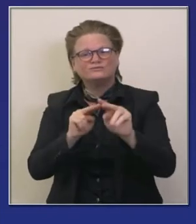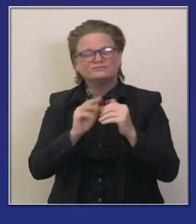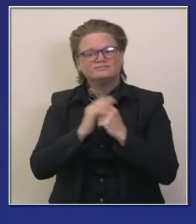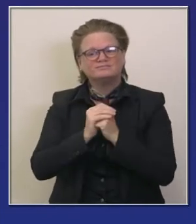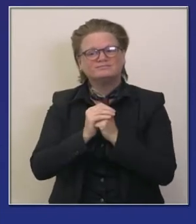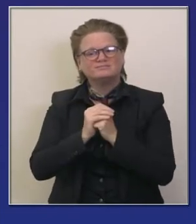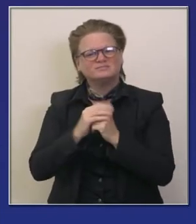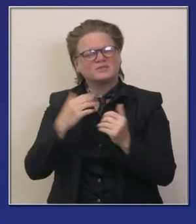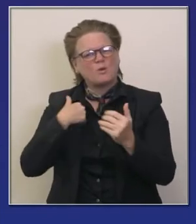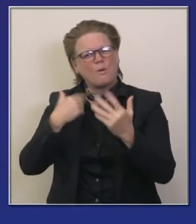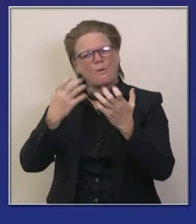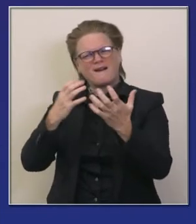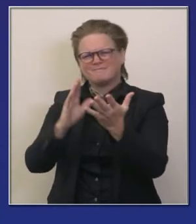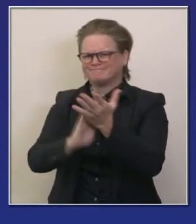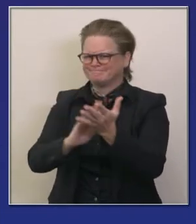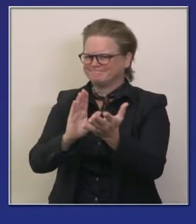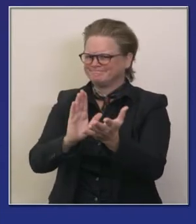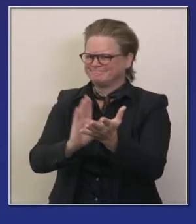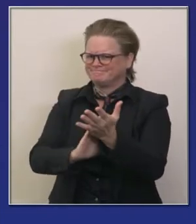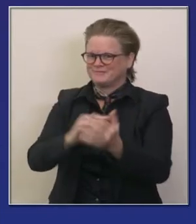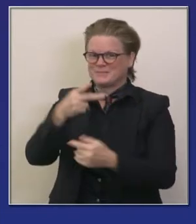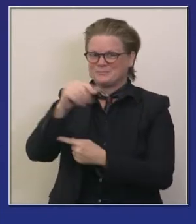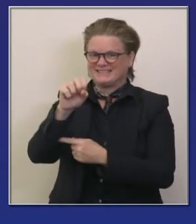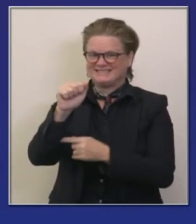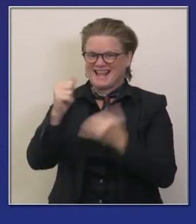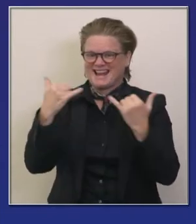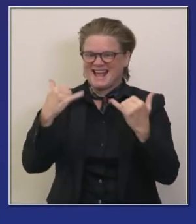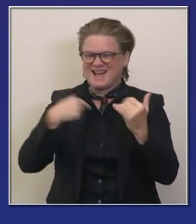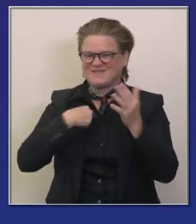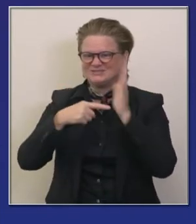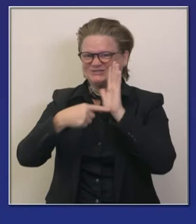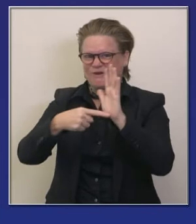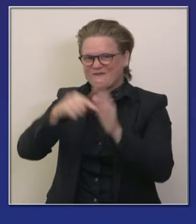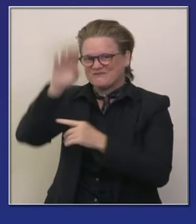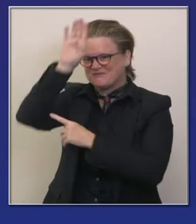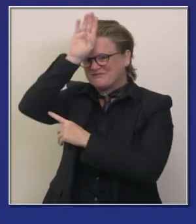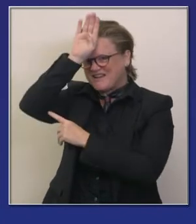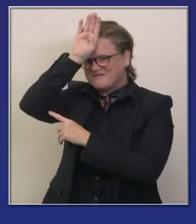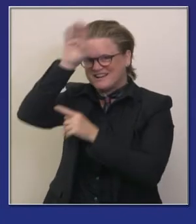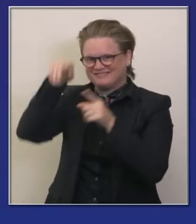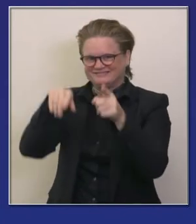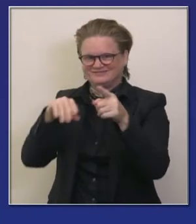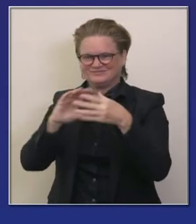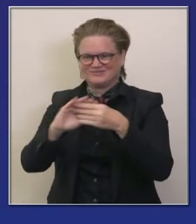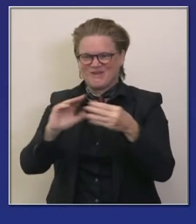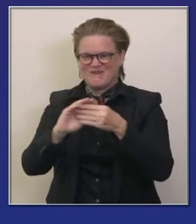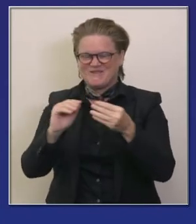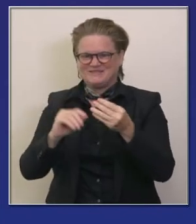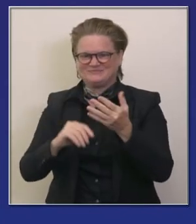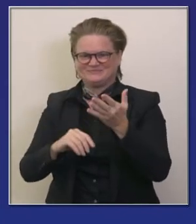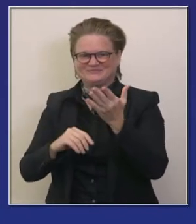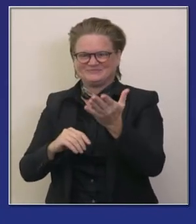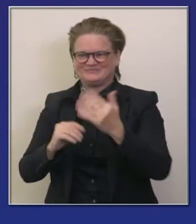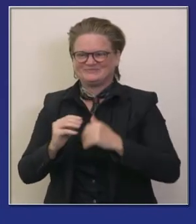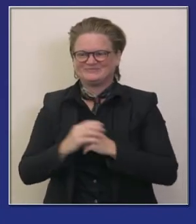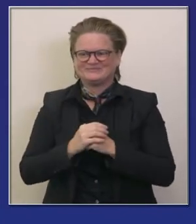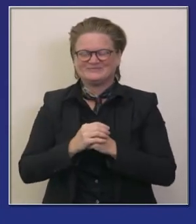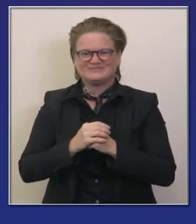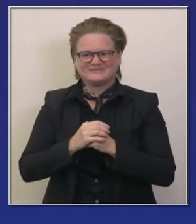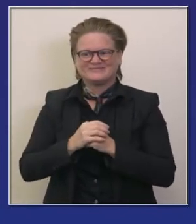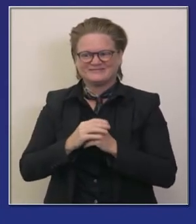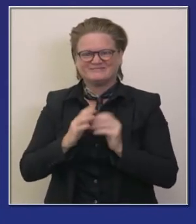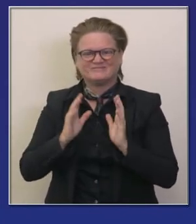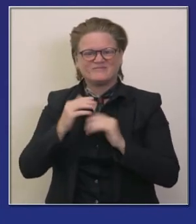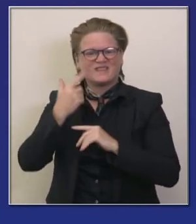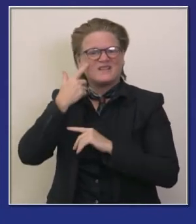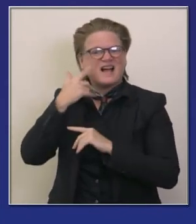es como verán estos anuncios y hablando de la fundación de bomberos de california queremos darles las gracias la